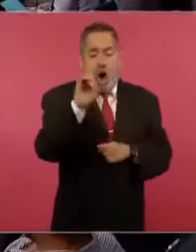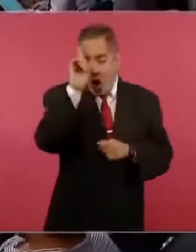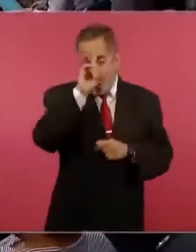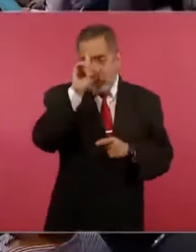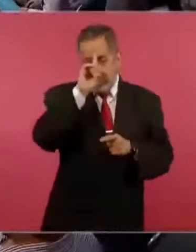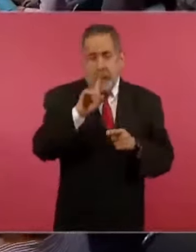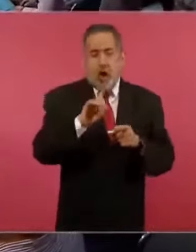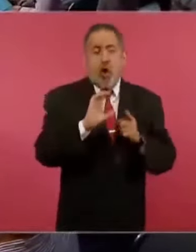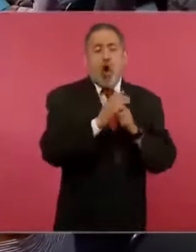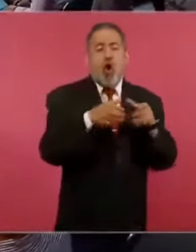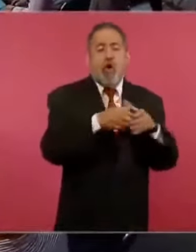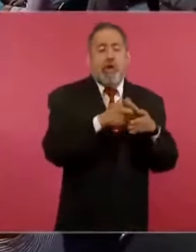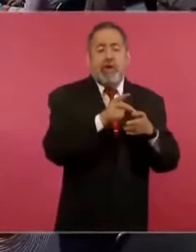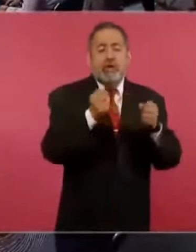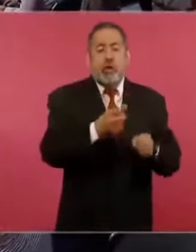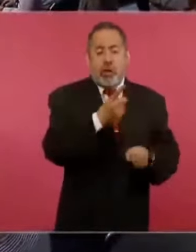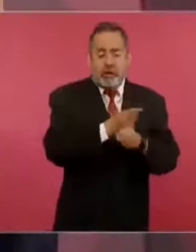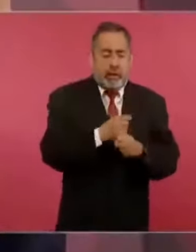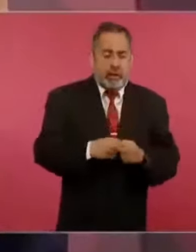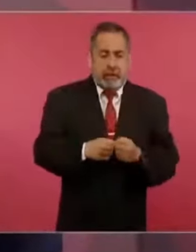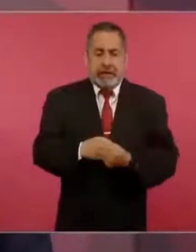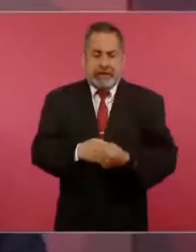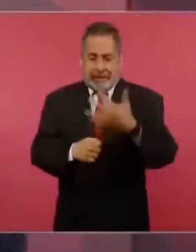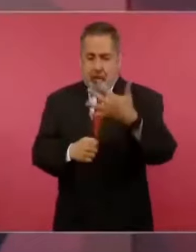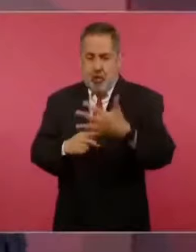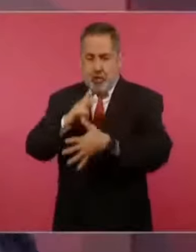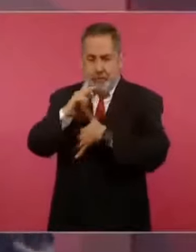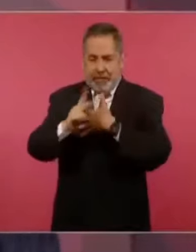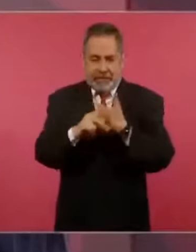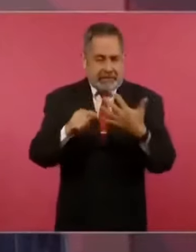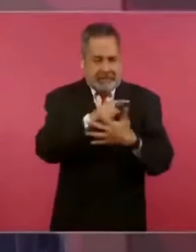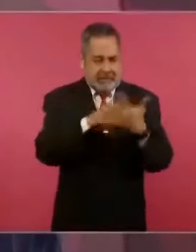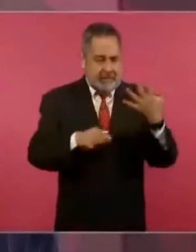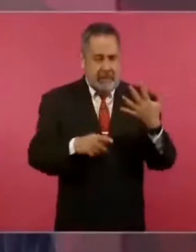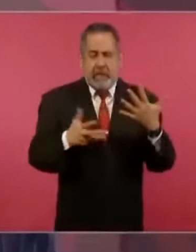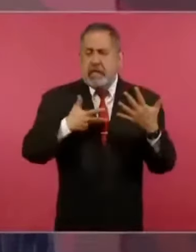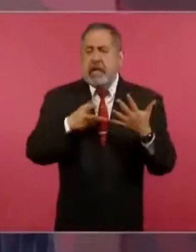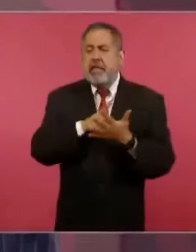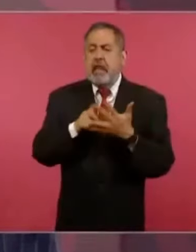Y hay cinco naciones que tienen derecho a veto,